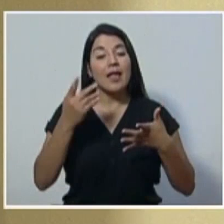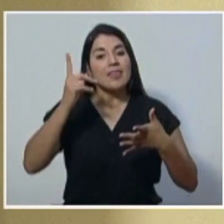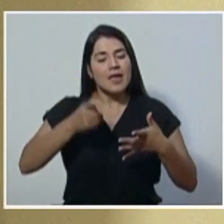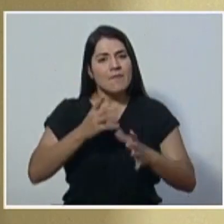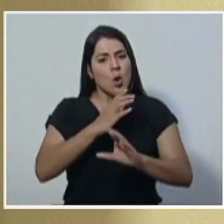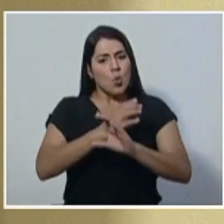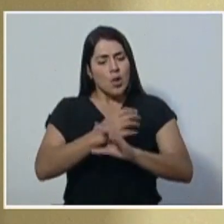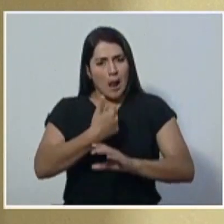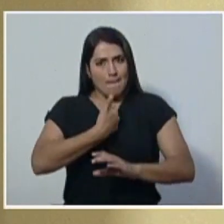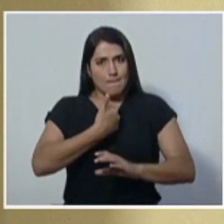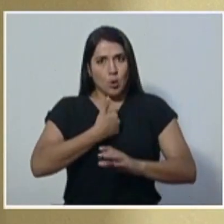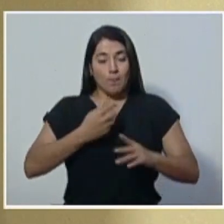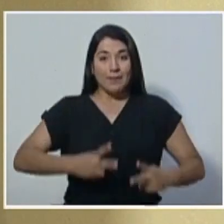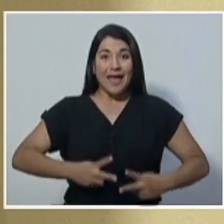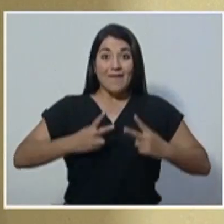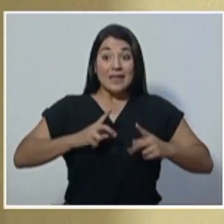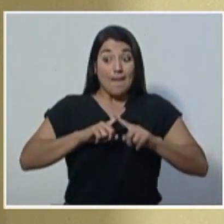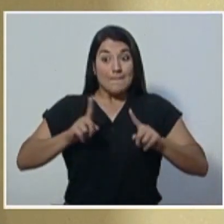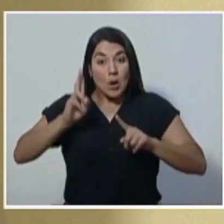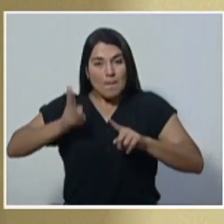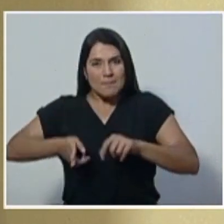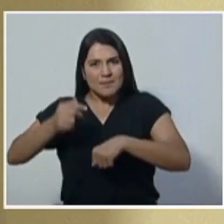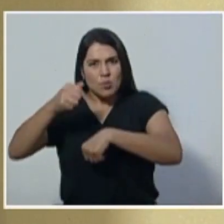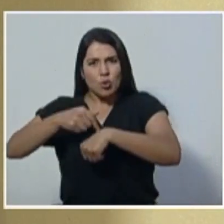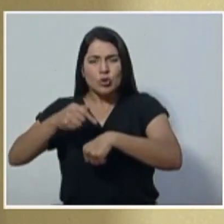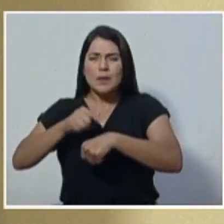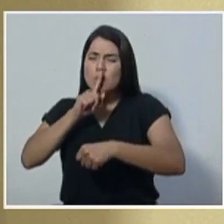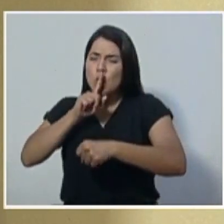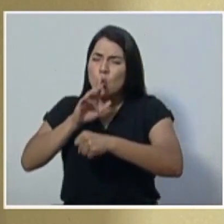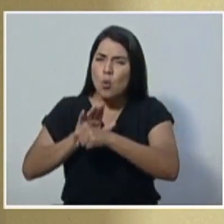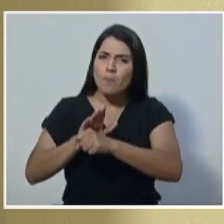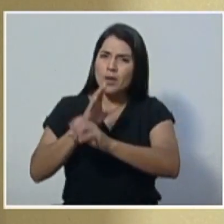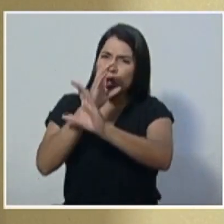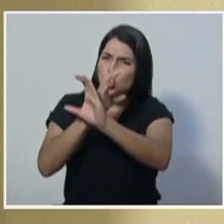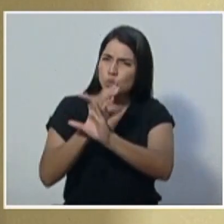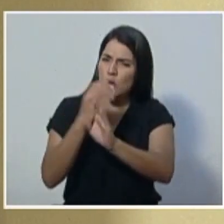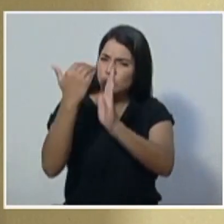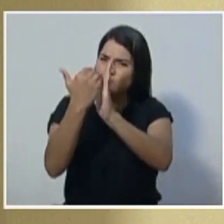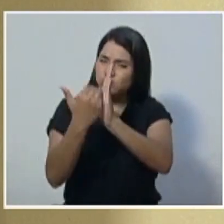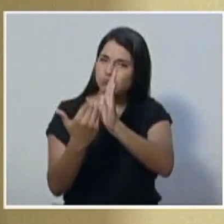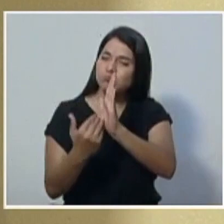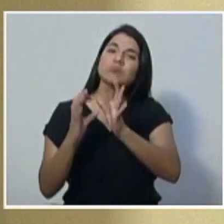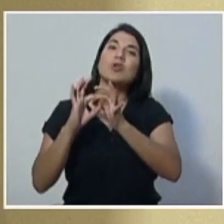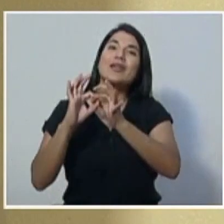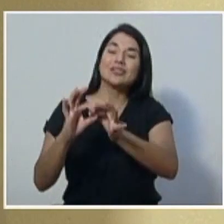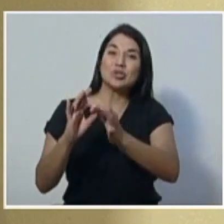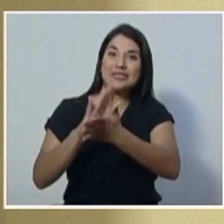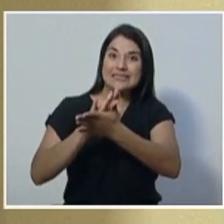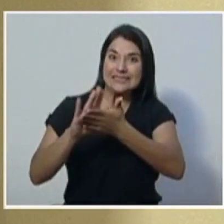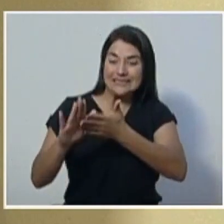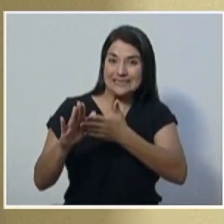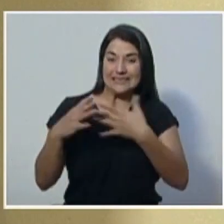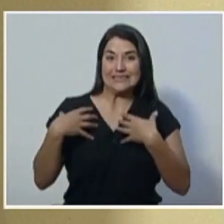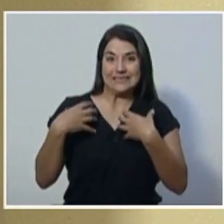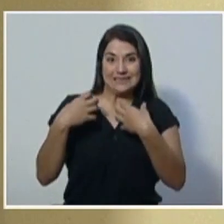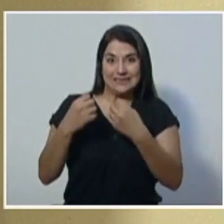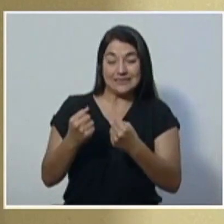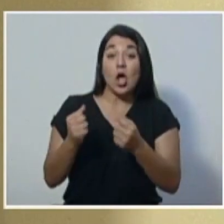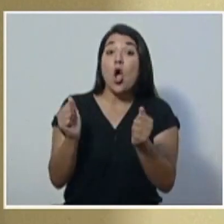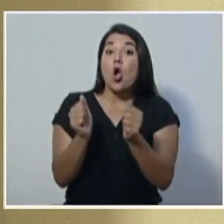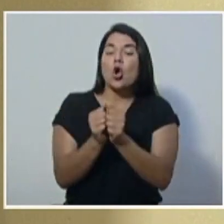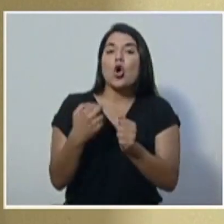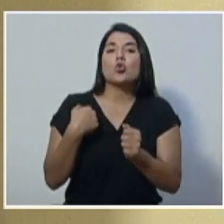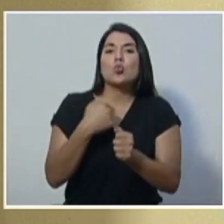y todas cumpliendo estrictamente las medidas de seguridad e higiene que corresponden a la burbuja